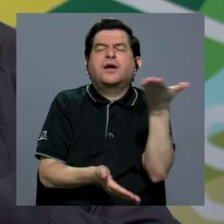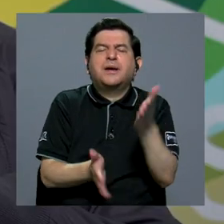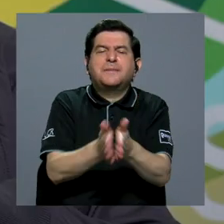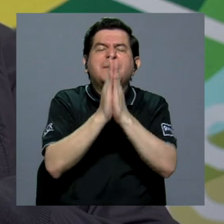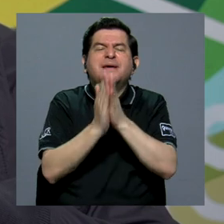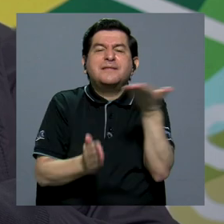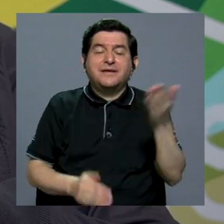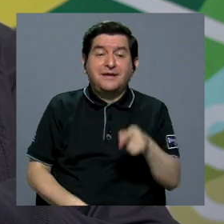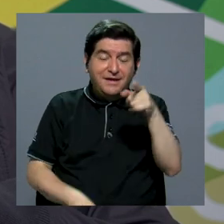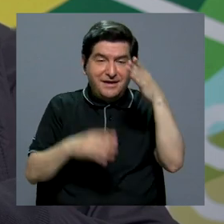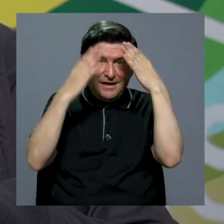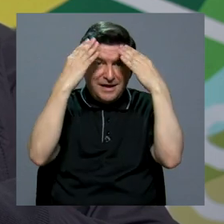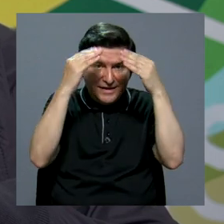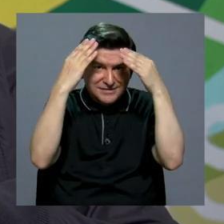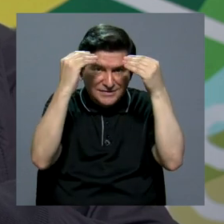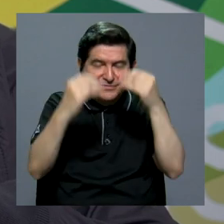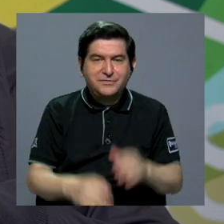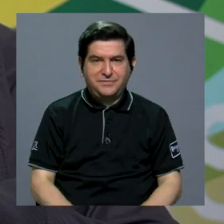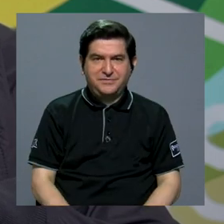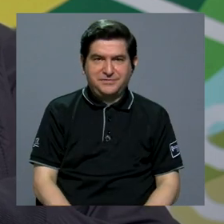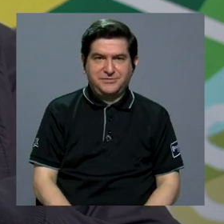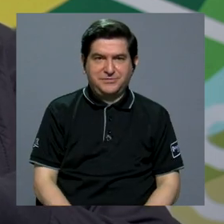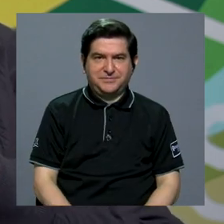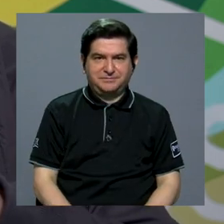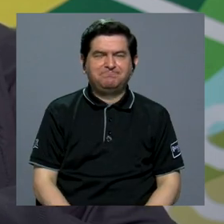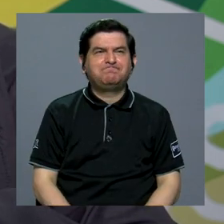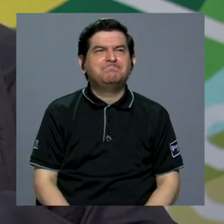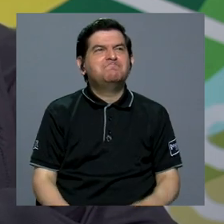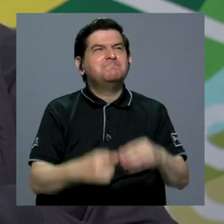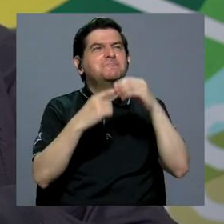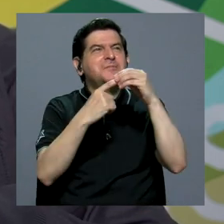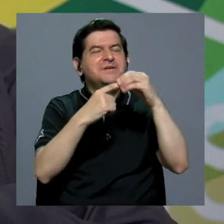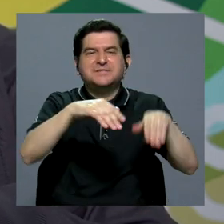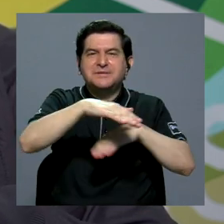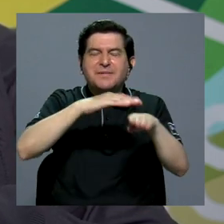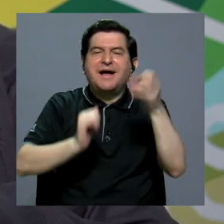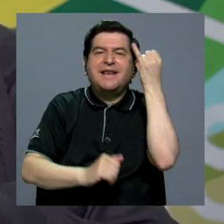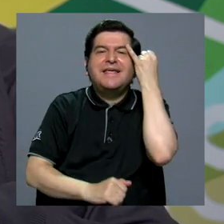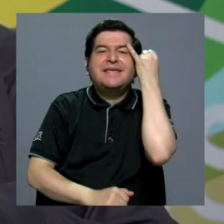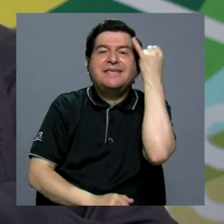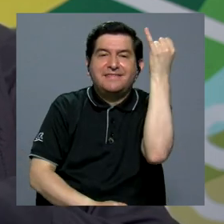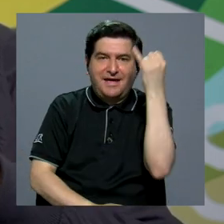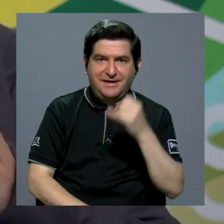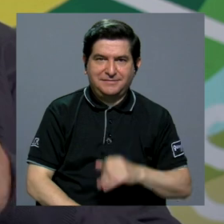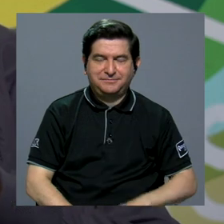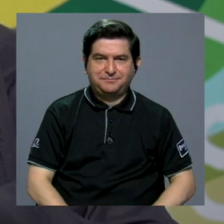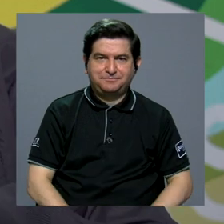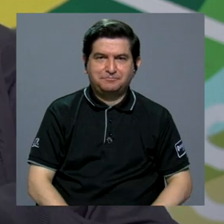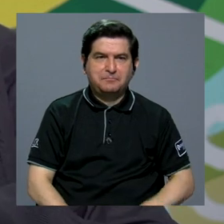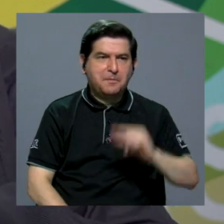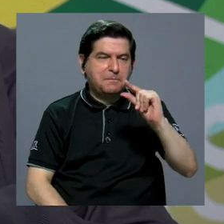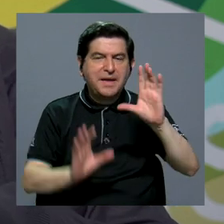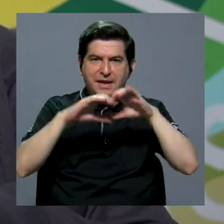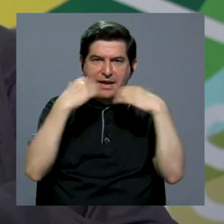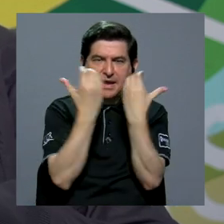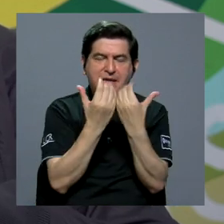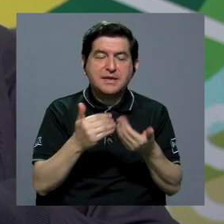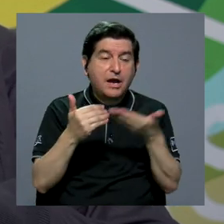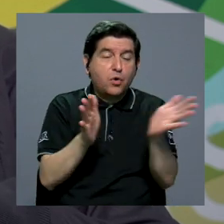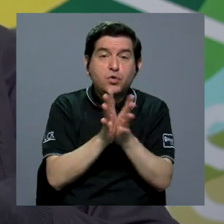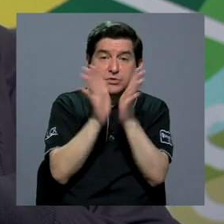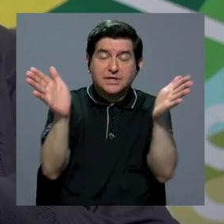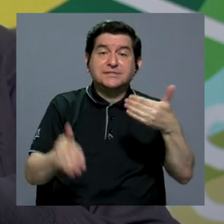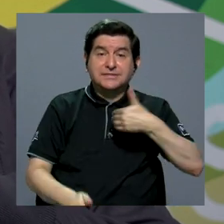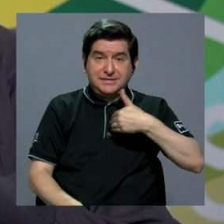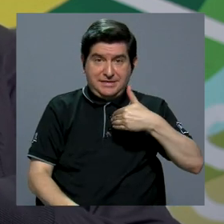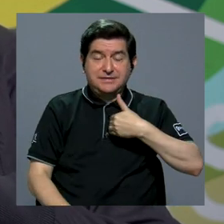piden? Esa información fundamentalmente se basa en una idea de una pequeña comisión de asuntos públicos